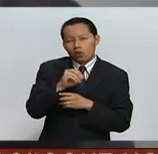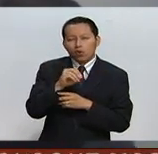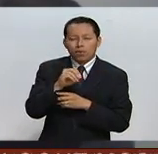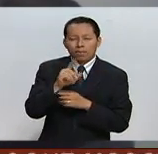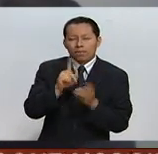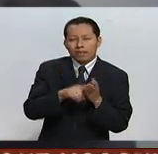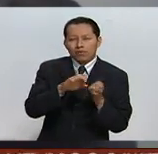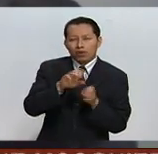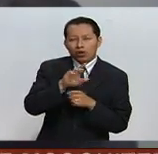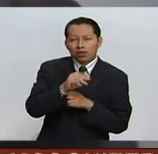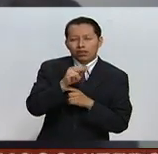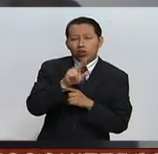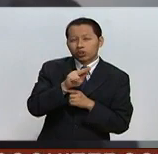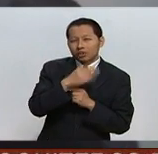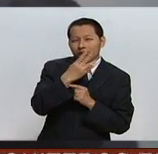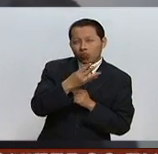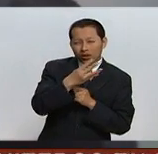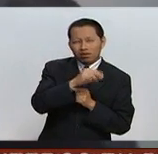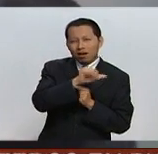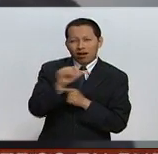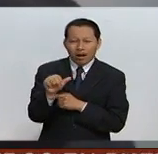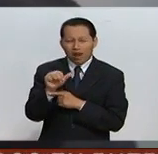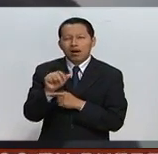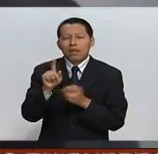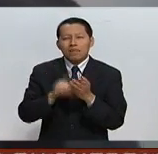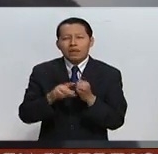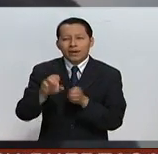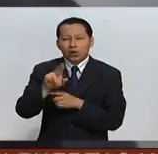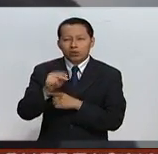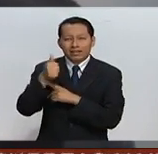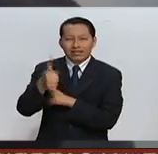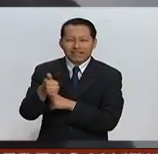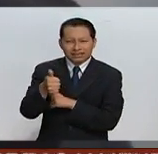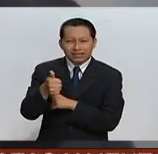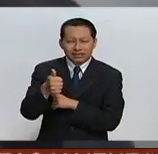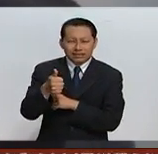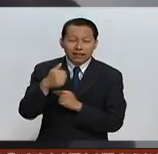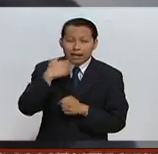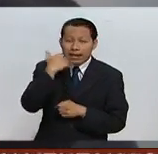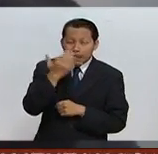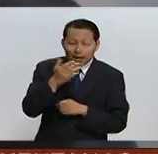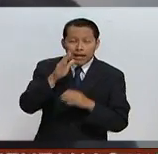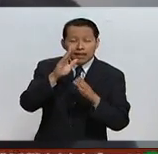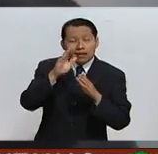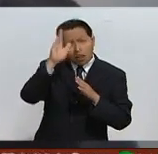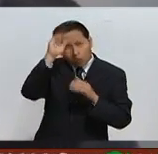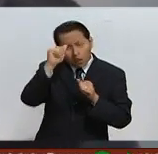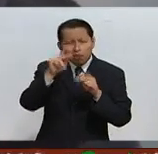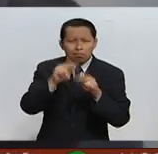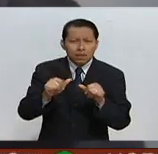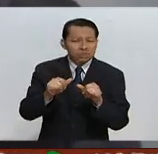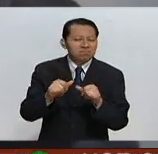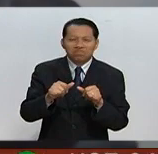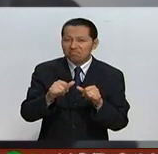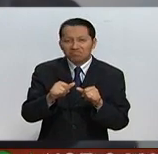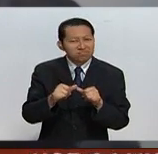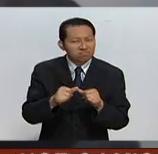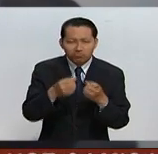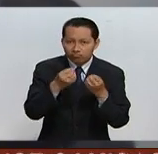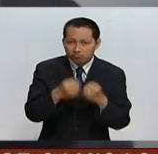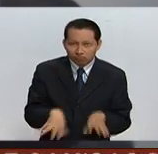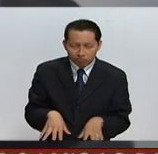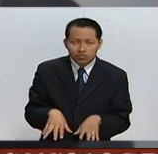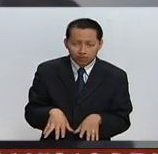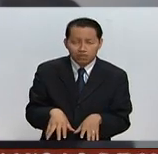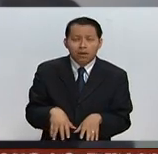y 1986. Ese proceso fracasa y tuvo un final